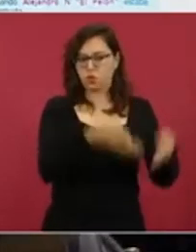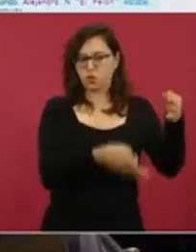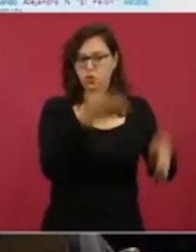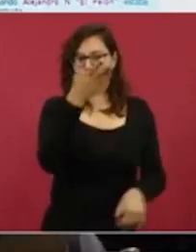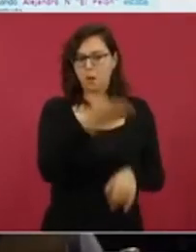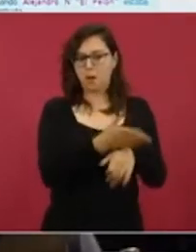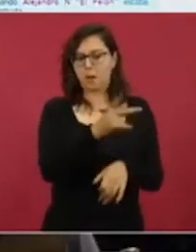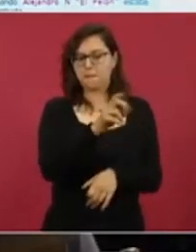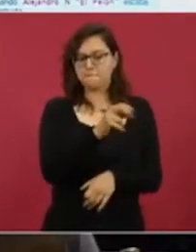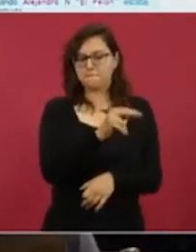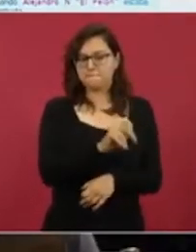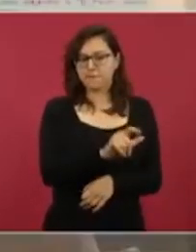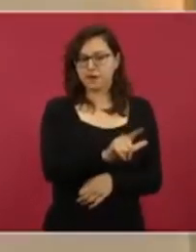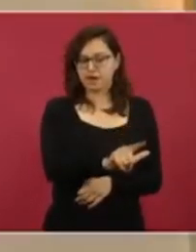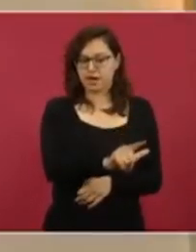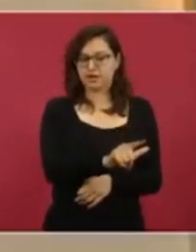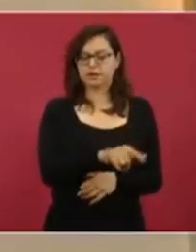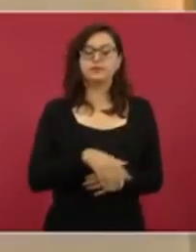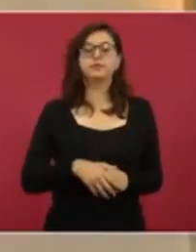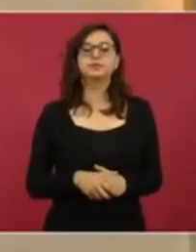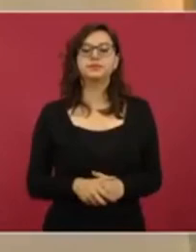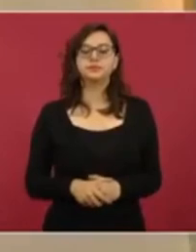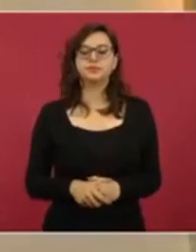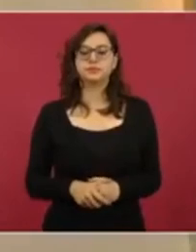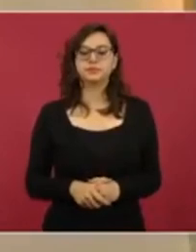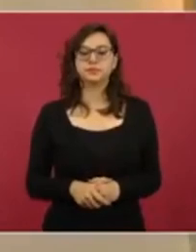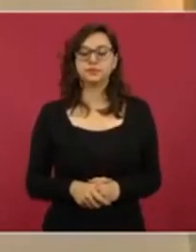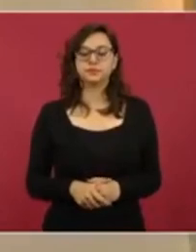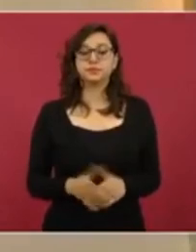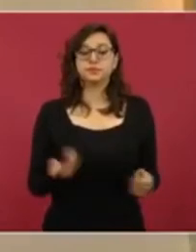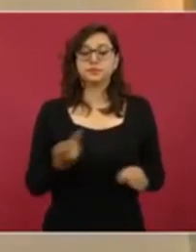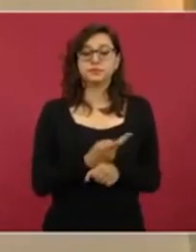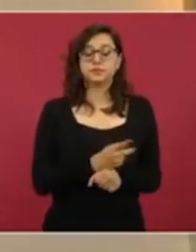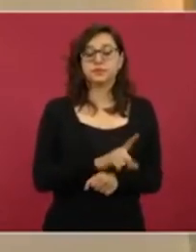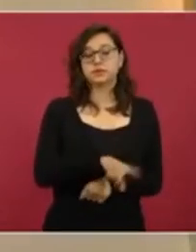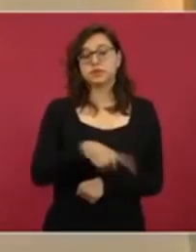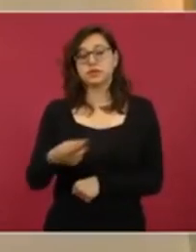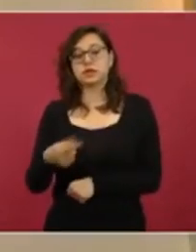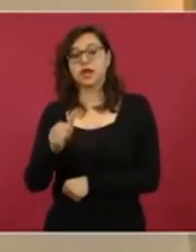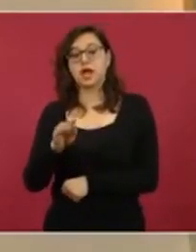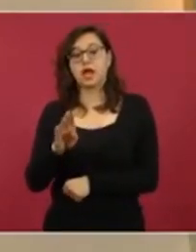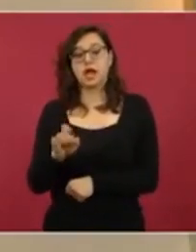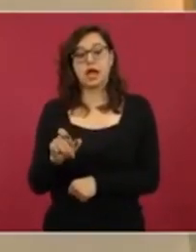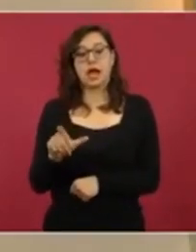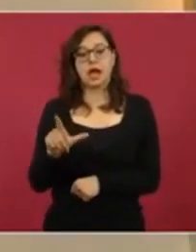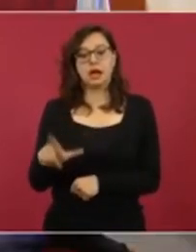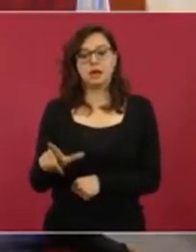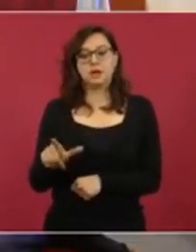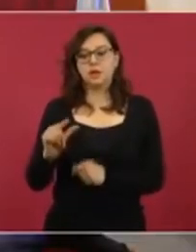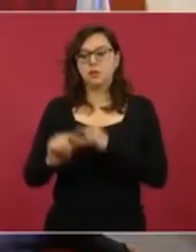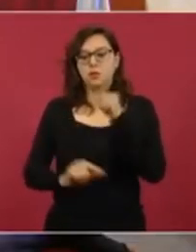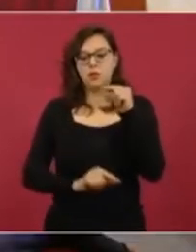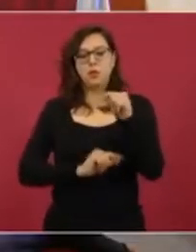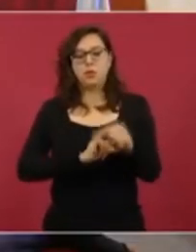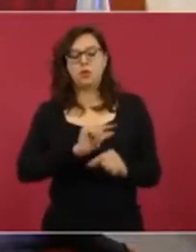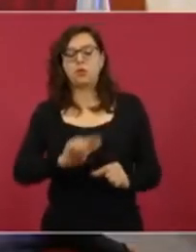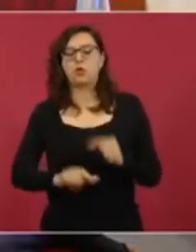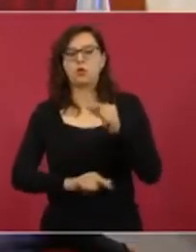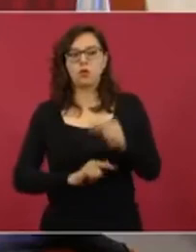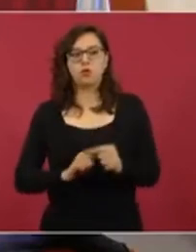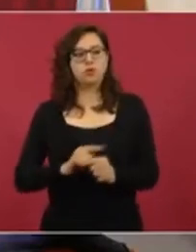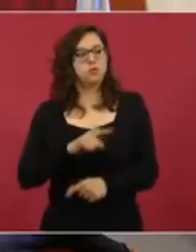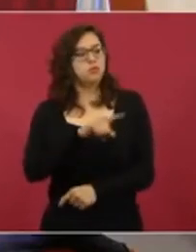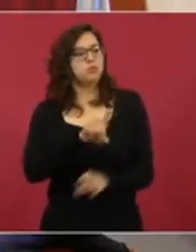En ese momento Abel N. a tomar el control de